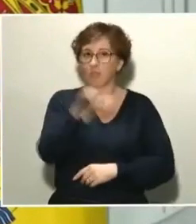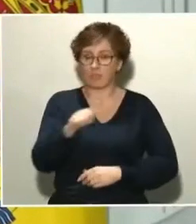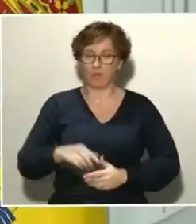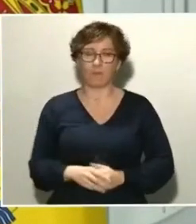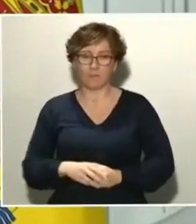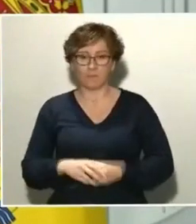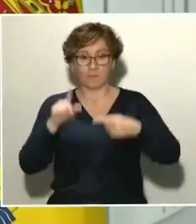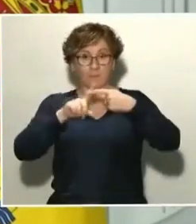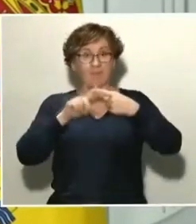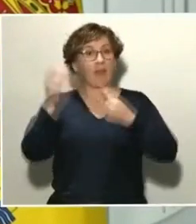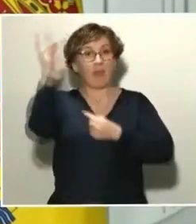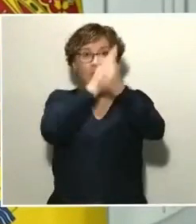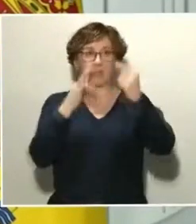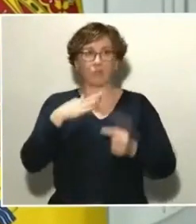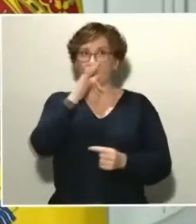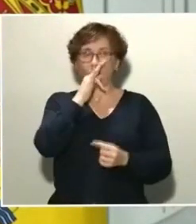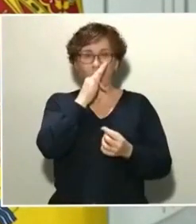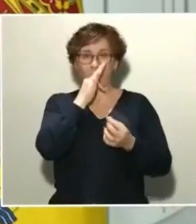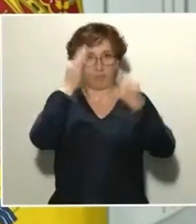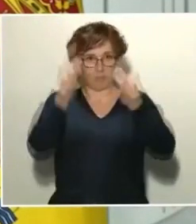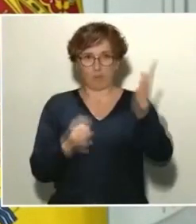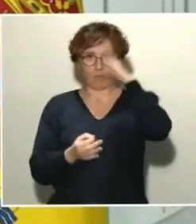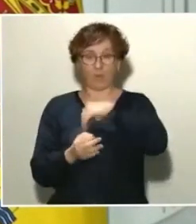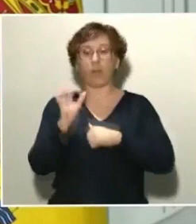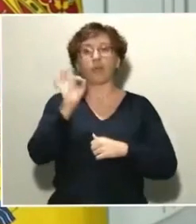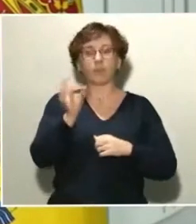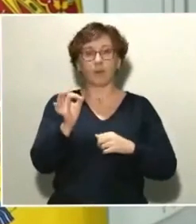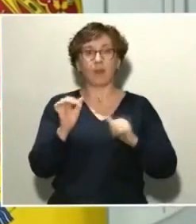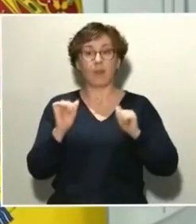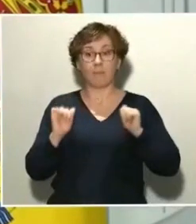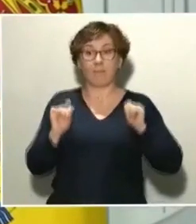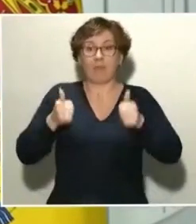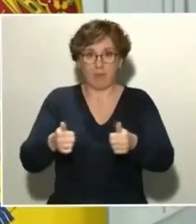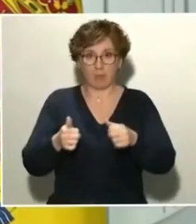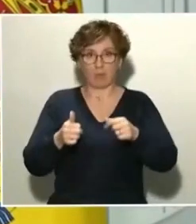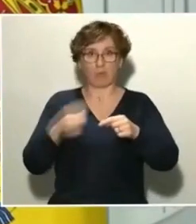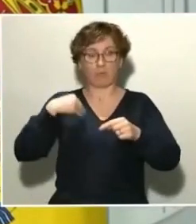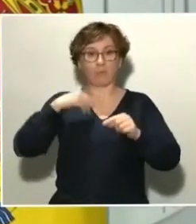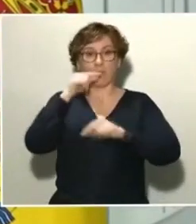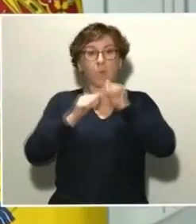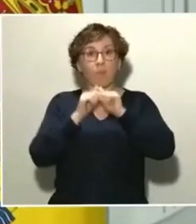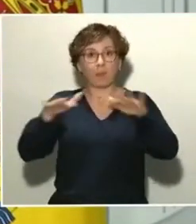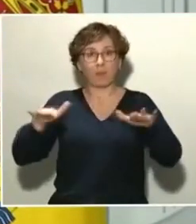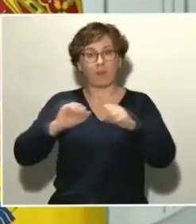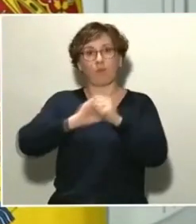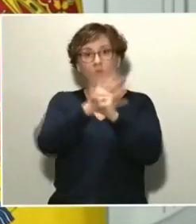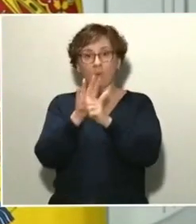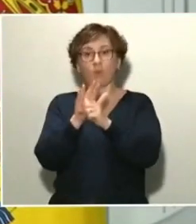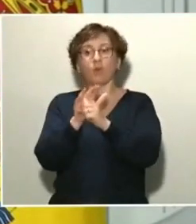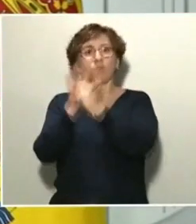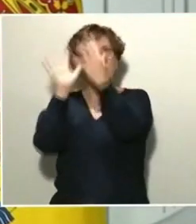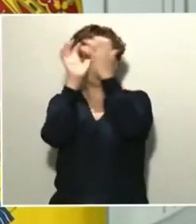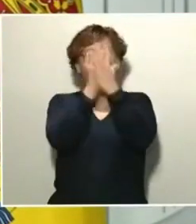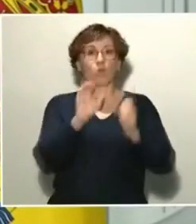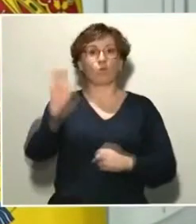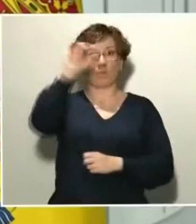del COVID-19 pusimos mucho el acento, en coordinación con todas las comunidades autónomas, en aquel momento no estábamos en el marco de un decreto de